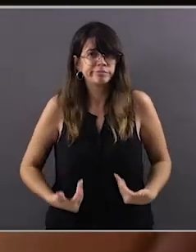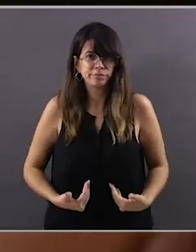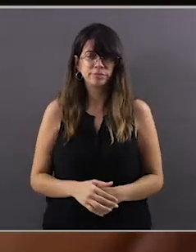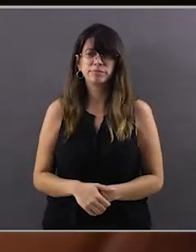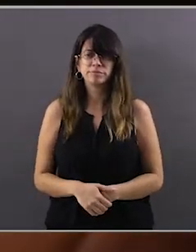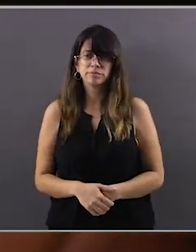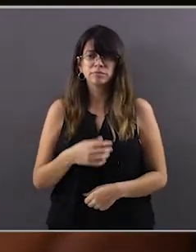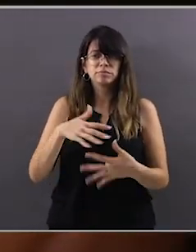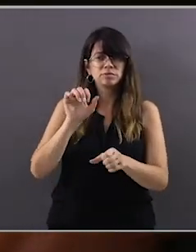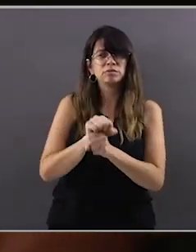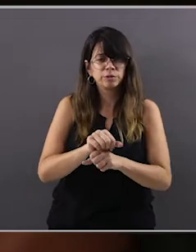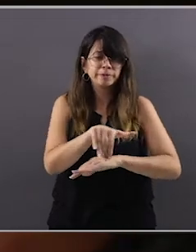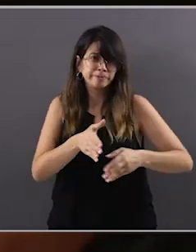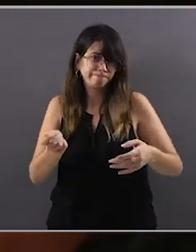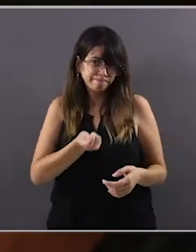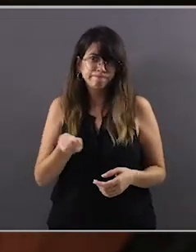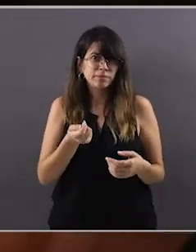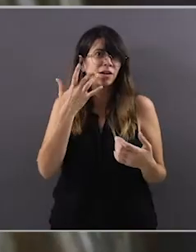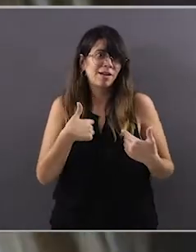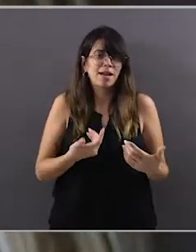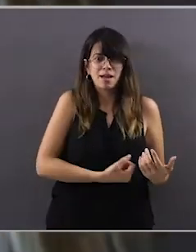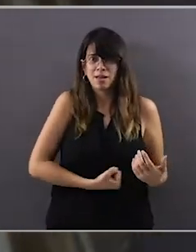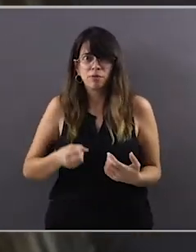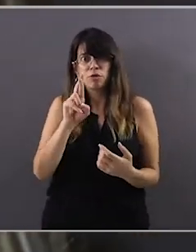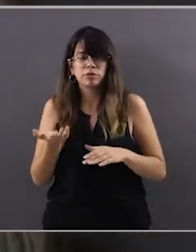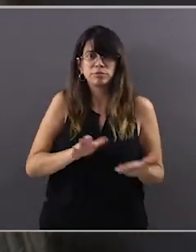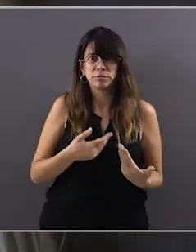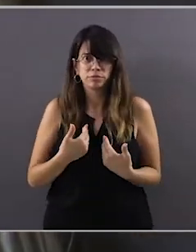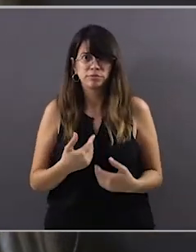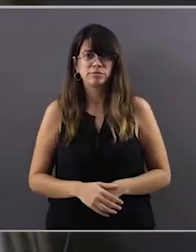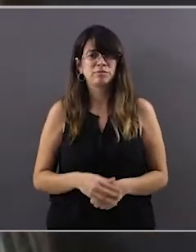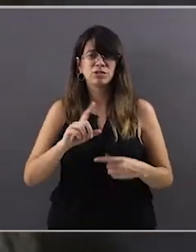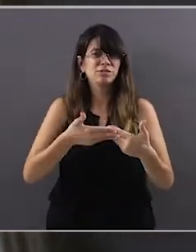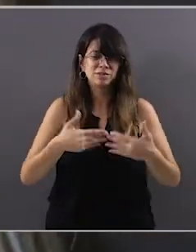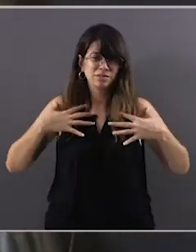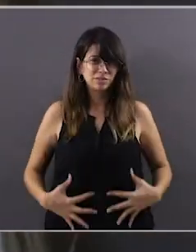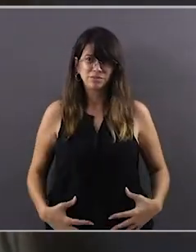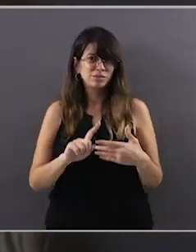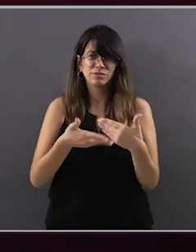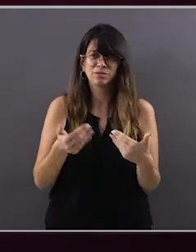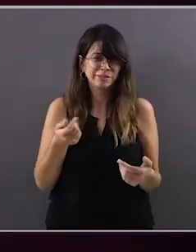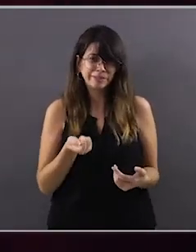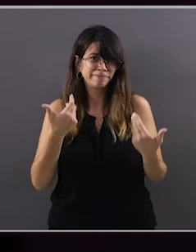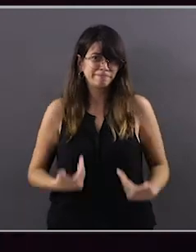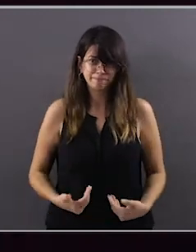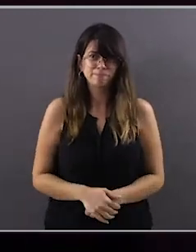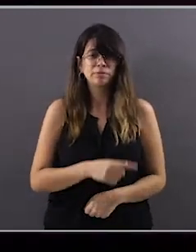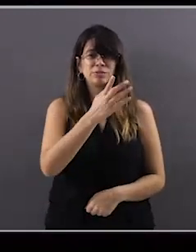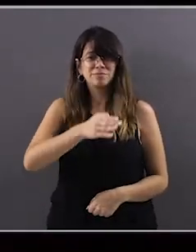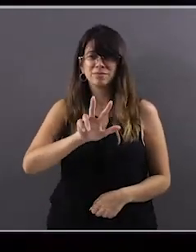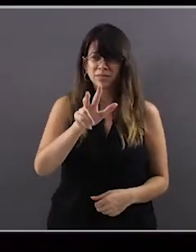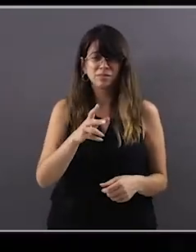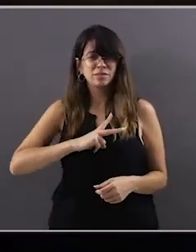Yo trabajé en la calle porque era eso o morirme de hambre. No es fácil vendar nuestro cuerpo. Todas las noches